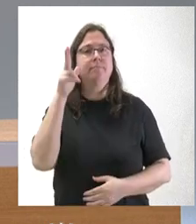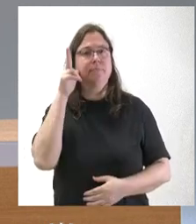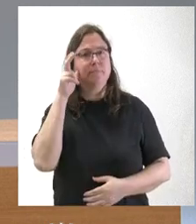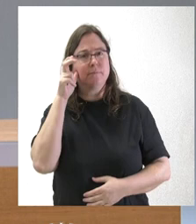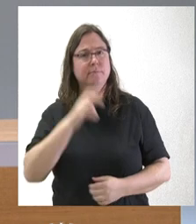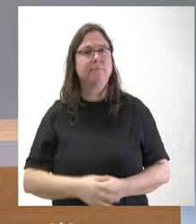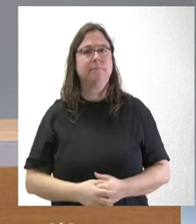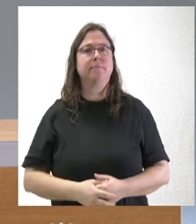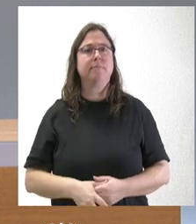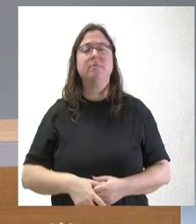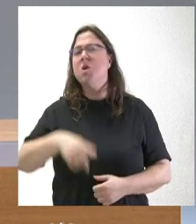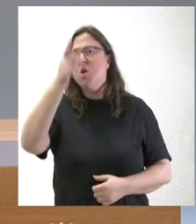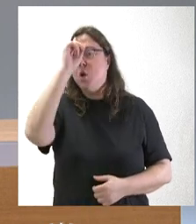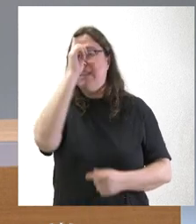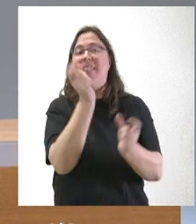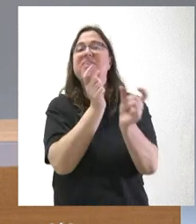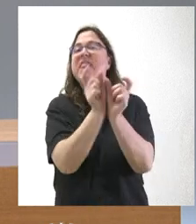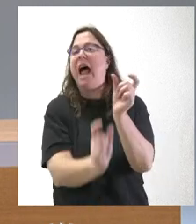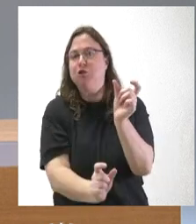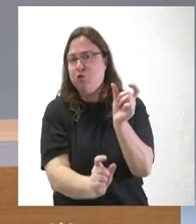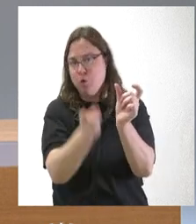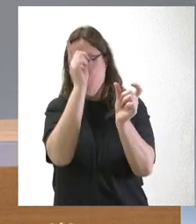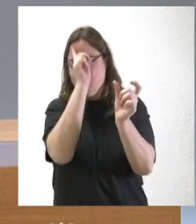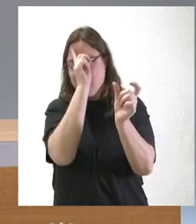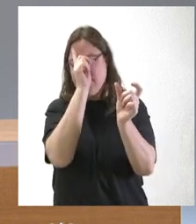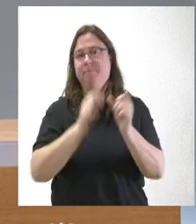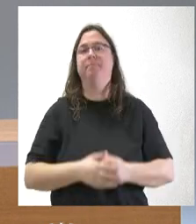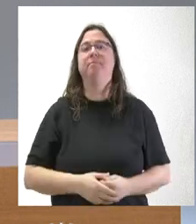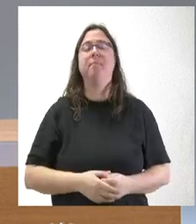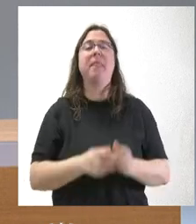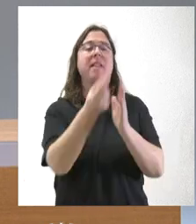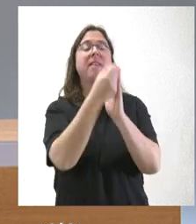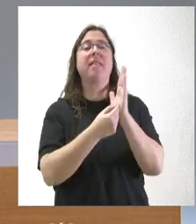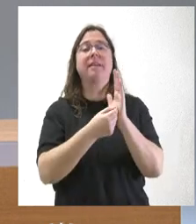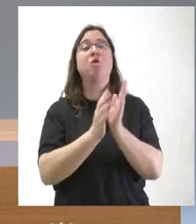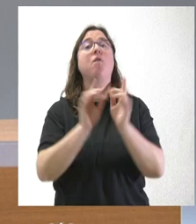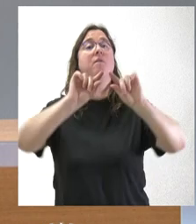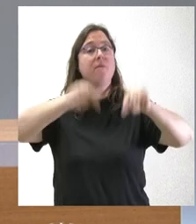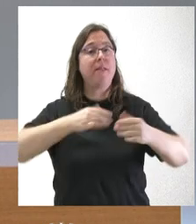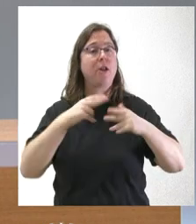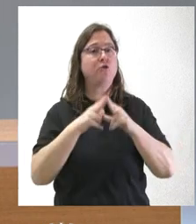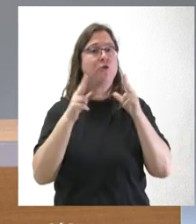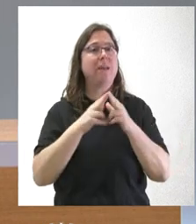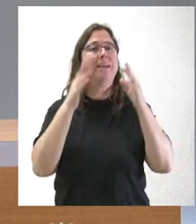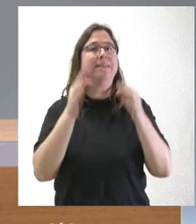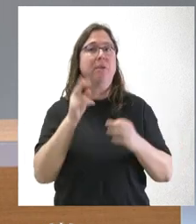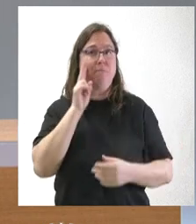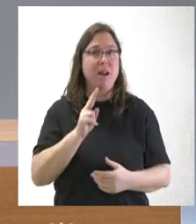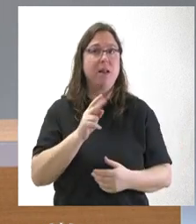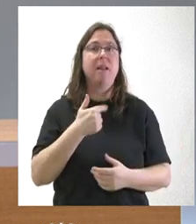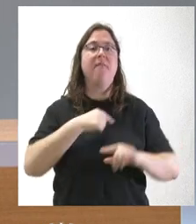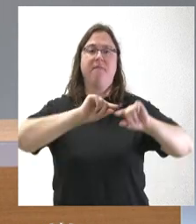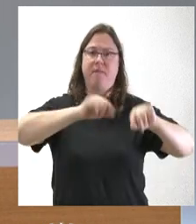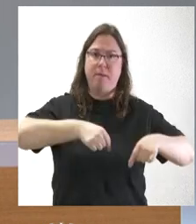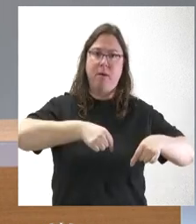Sí, sí, sí, no sabría decirle, las cifras vienen en ese acuerdo con cierto detalle, porque ya saben ustedes que nosotros cuando firmamos acuerdo del diálogo social nos anteciernos filosofía. Firmamos